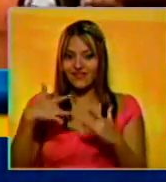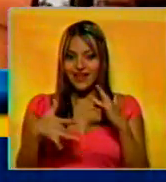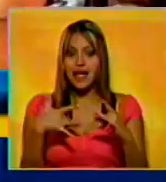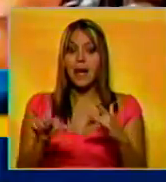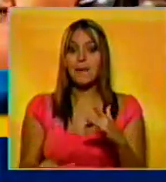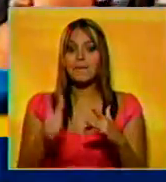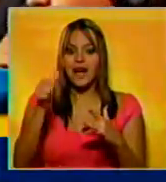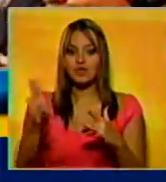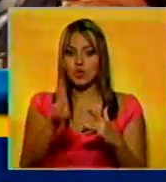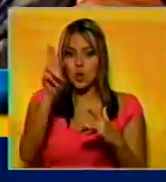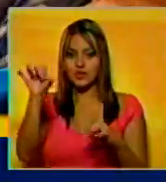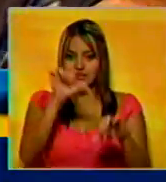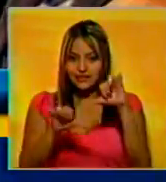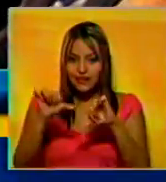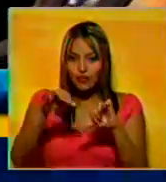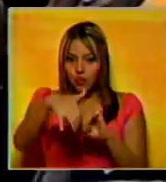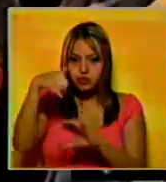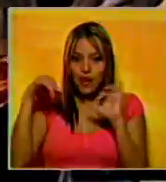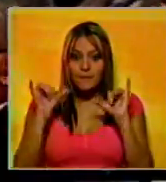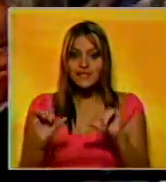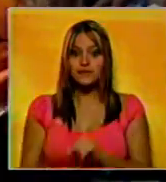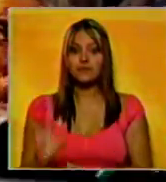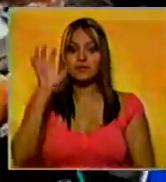enriquecimiento de uranio en ese país.